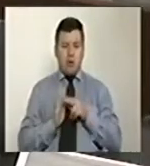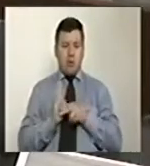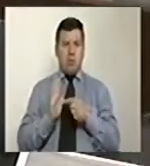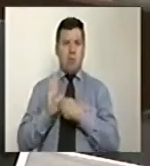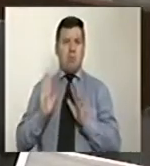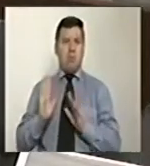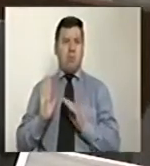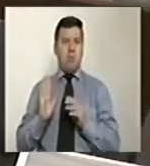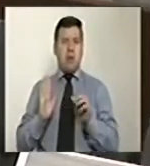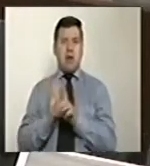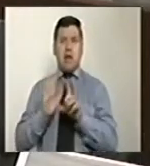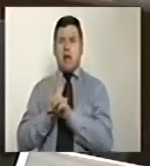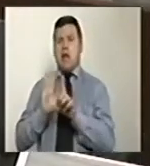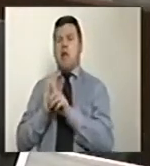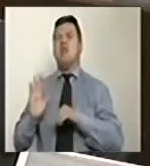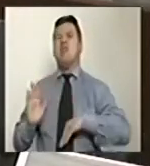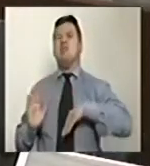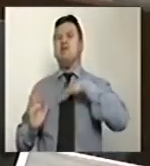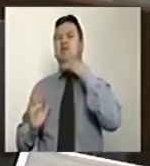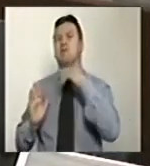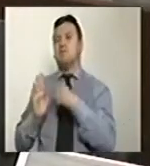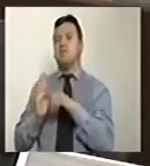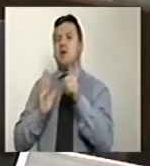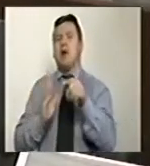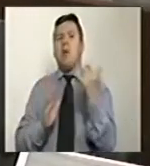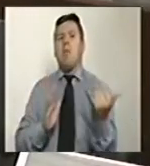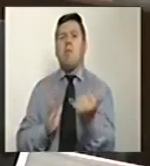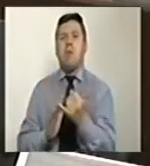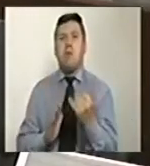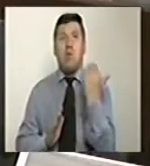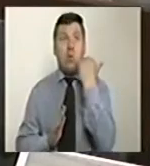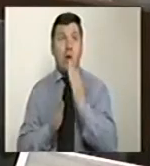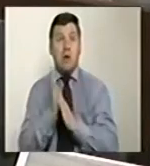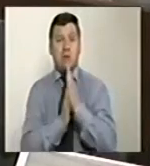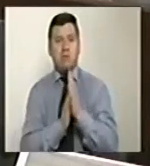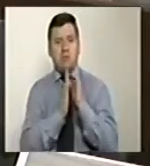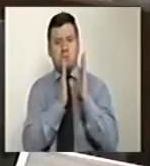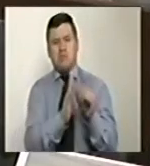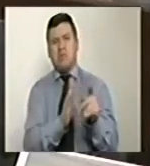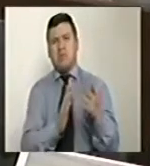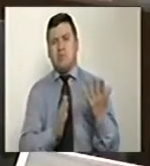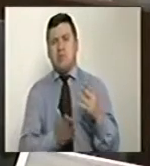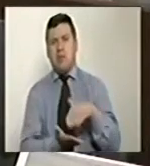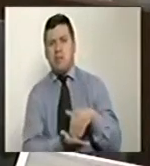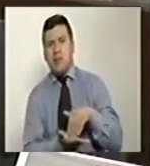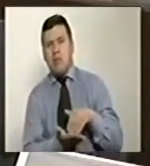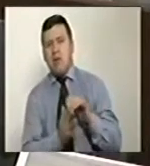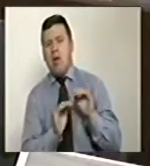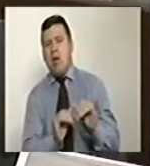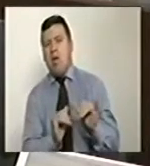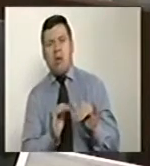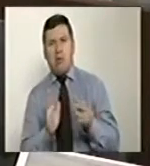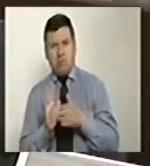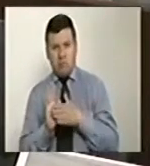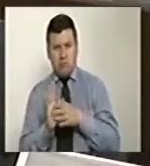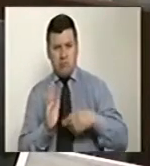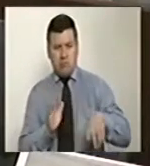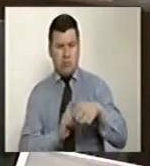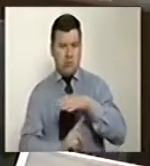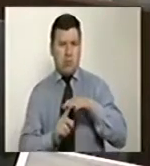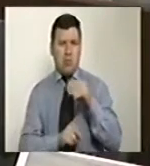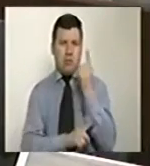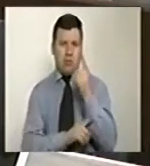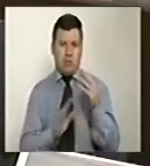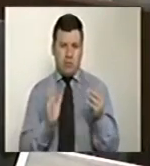se inunde de leyes e iniciativas que intenten percibir a la mujer como un sujeto débil y pasivo en relación con su entorno